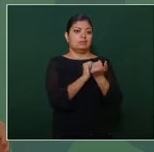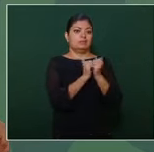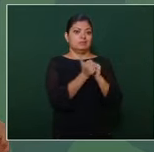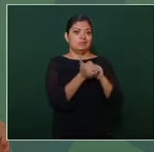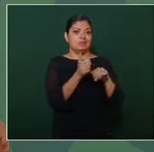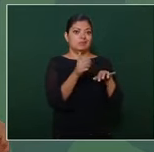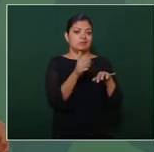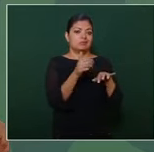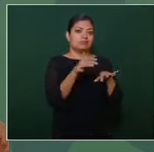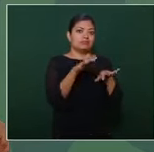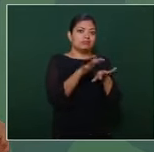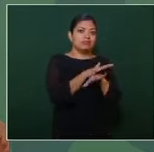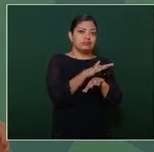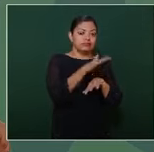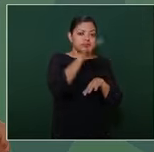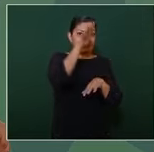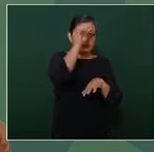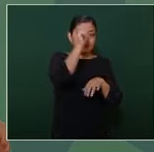internacionales